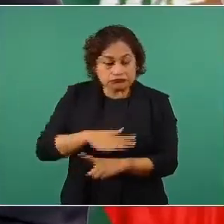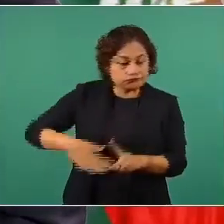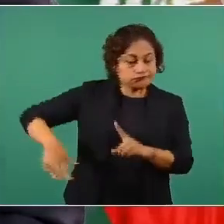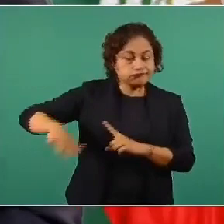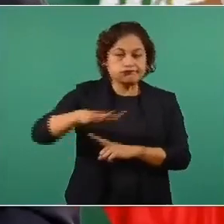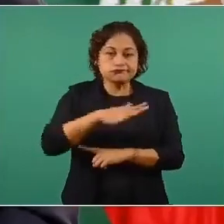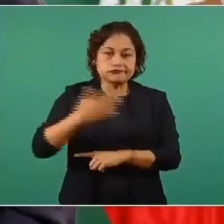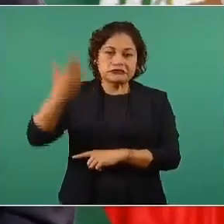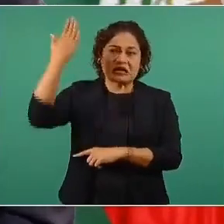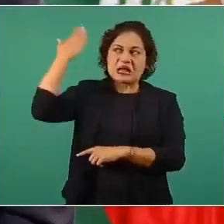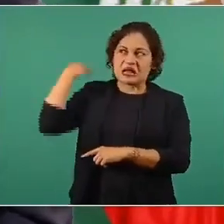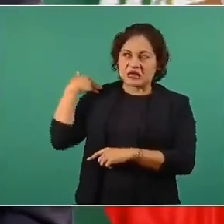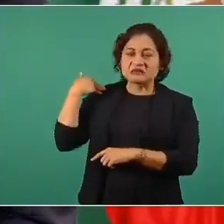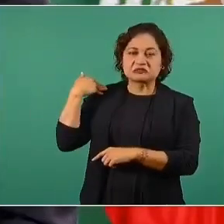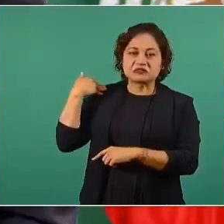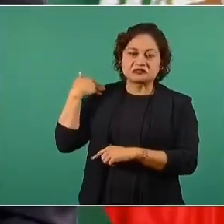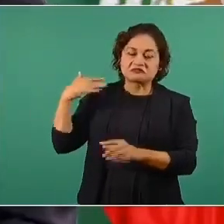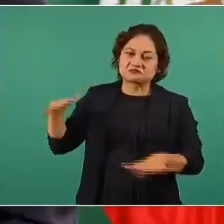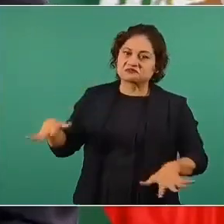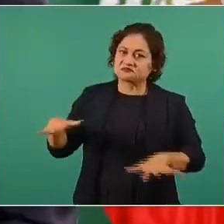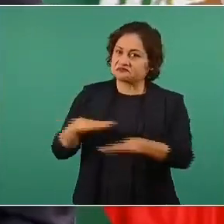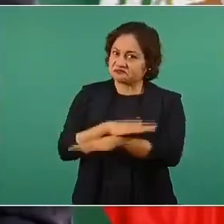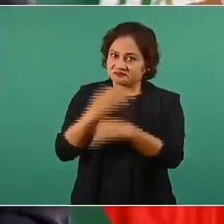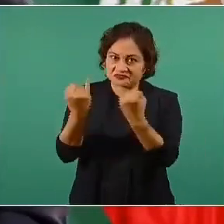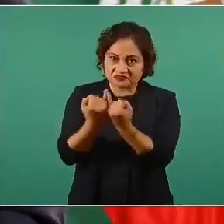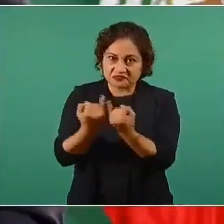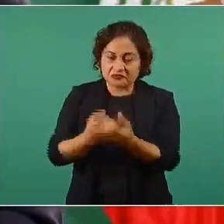¿Qué era lo de antes? De hace poco,